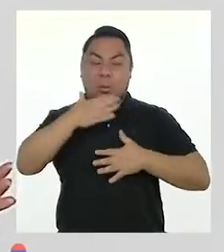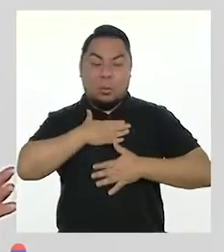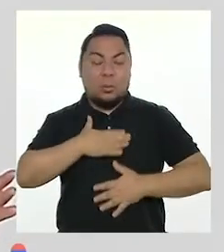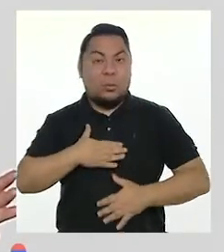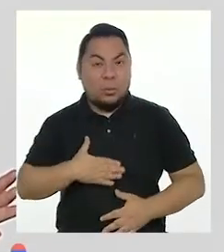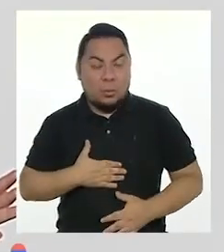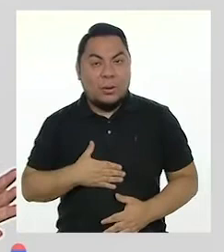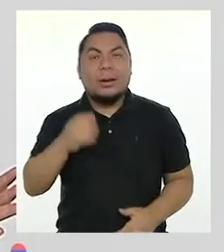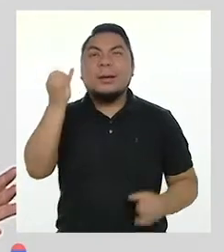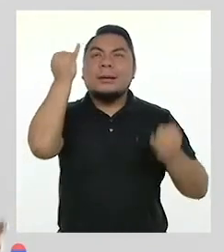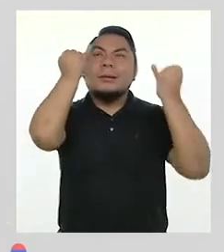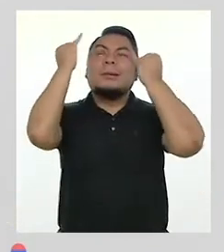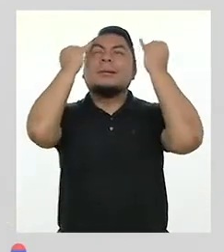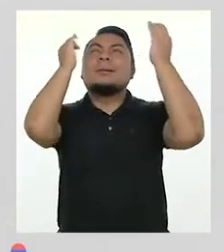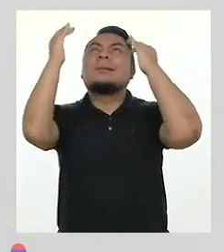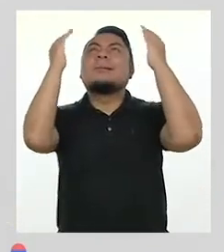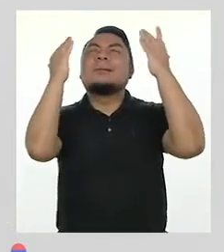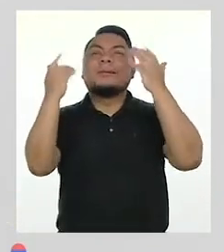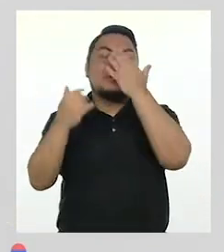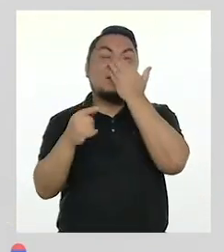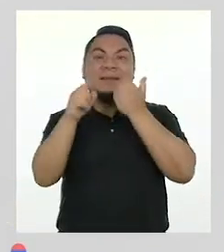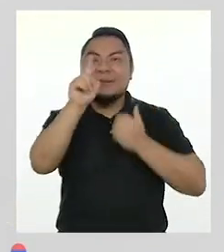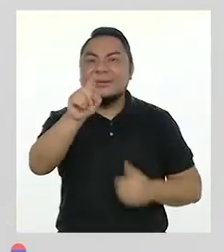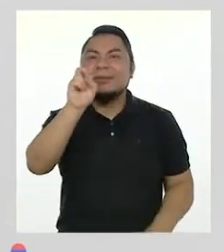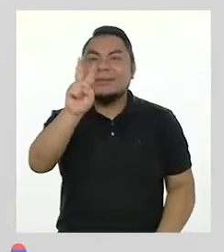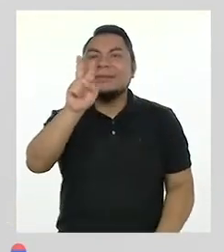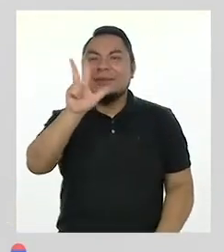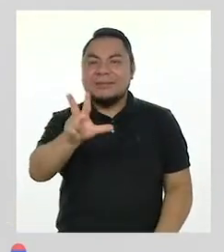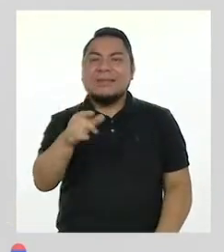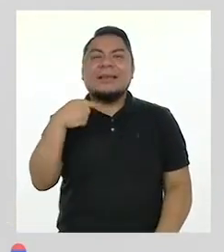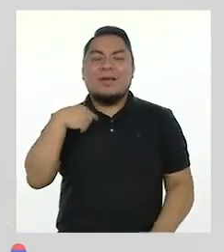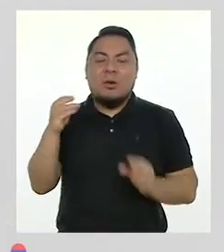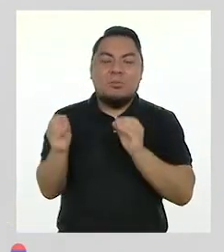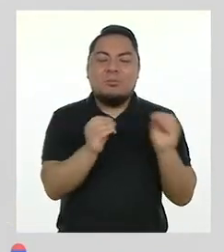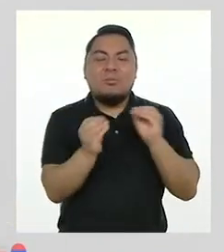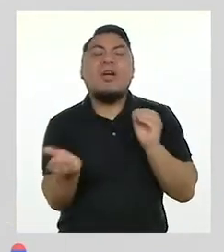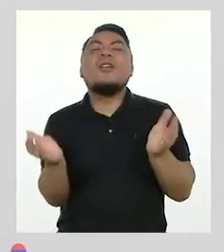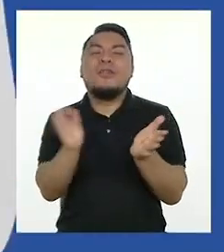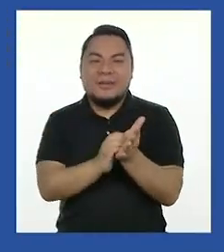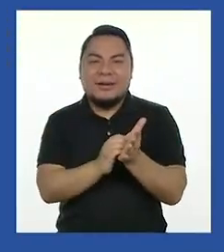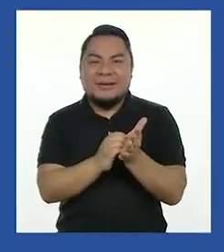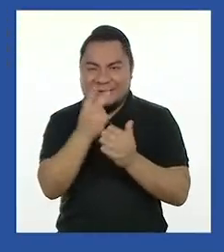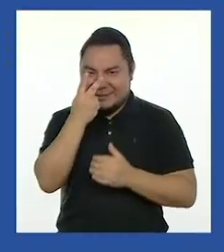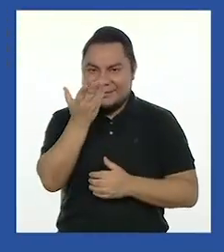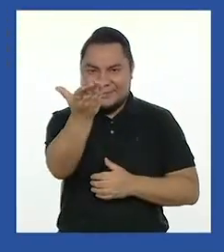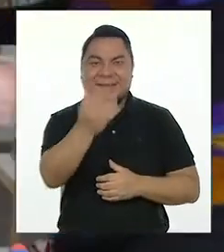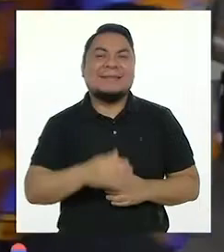cuerpo y la imaginación en 1, 2, 3, Me Muevo Otra Vez. Vamos a verlo.